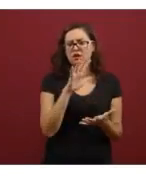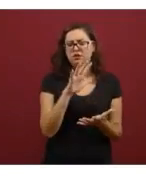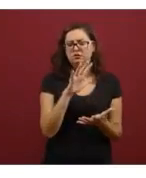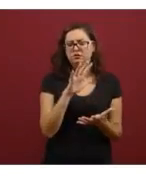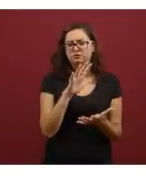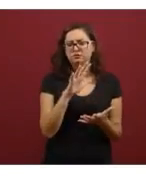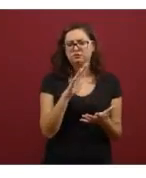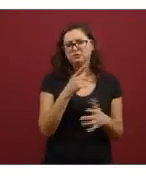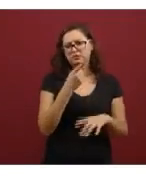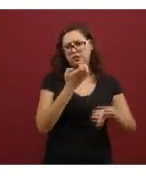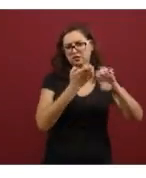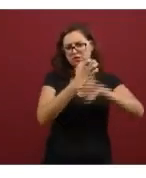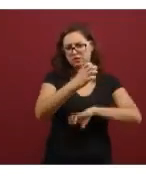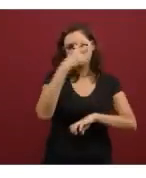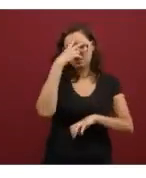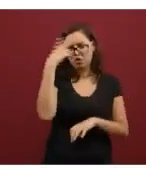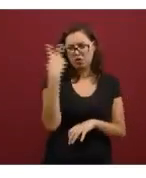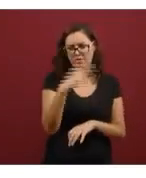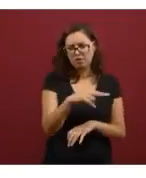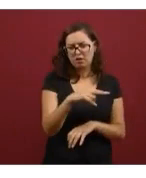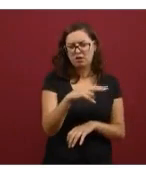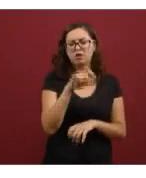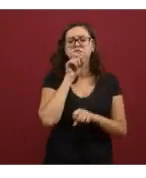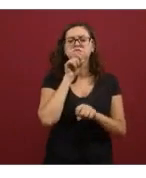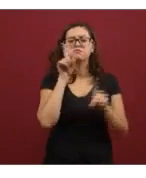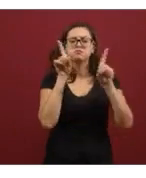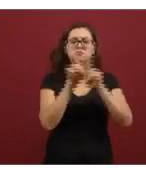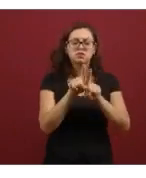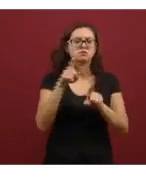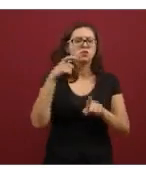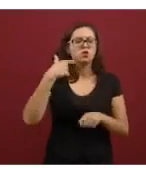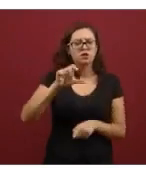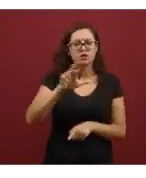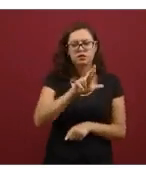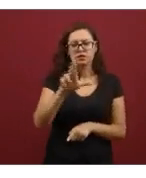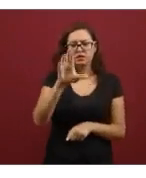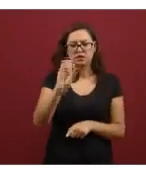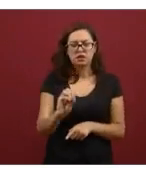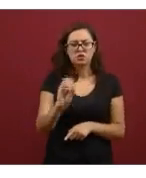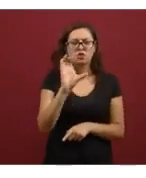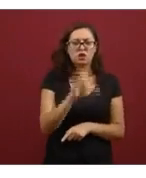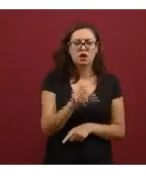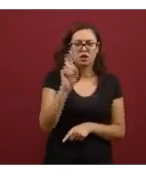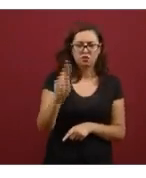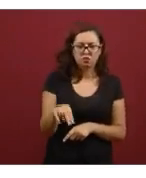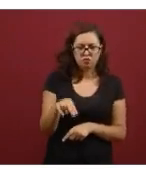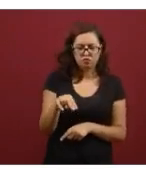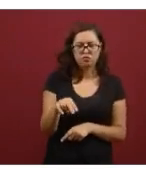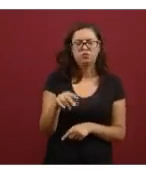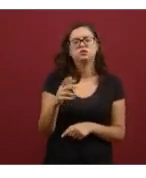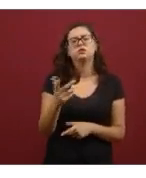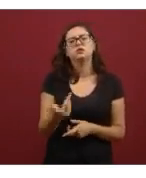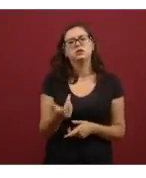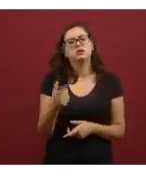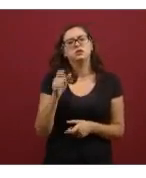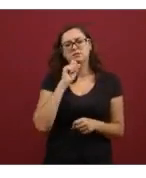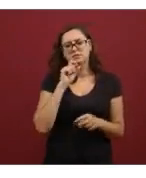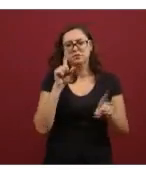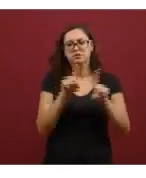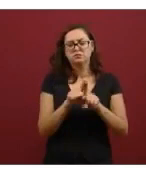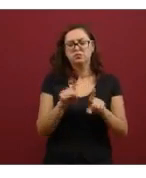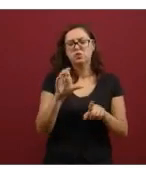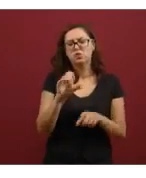que están en el Estado de México, también tenemos bienes en Quintana Roo, en Cancún en particular, tenemos bienes en Culiacán.